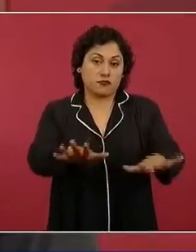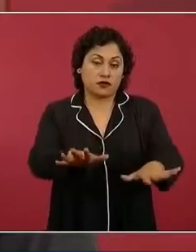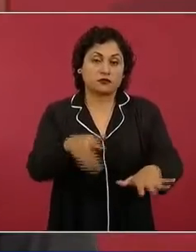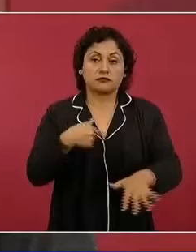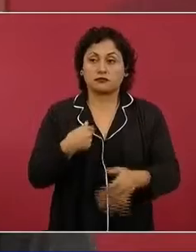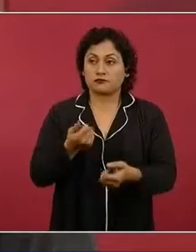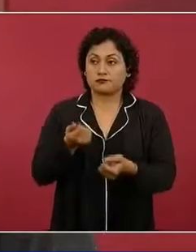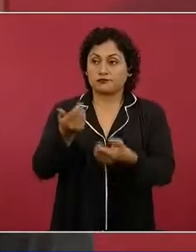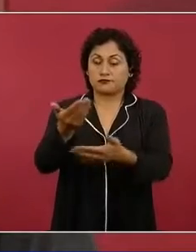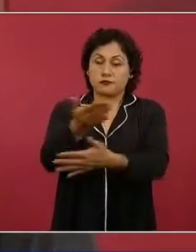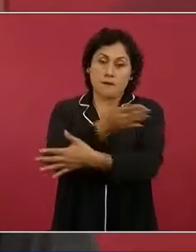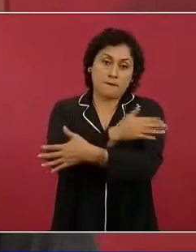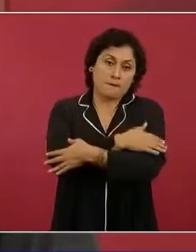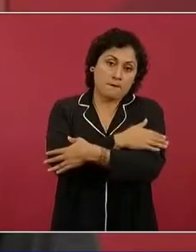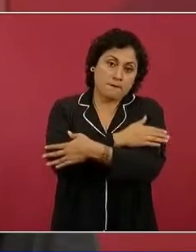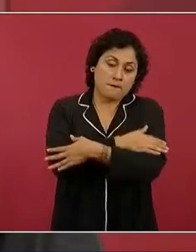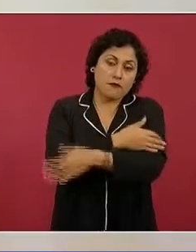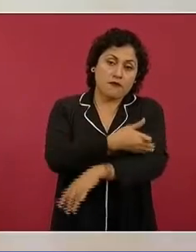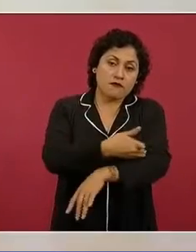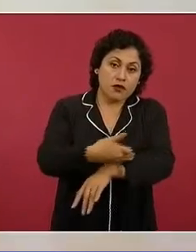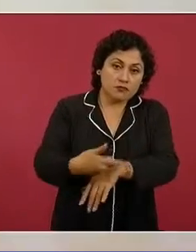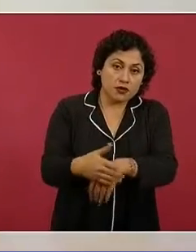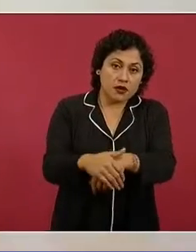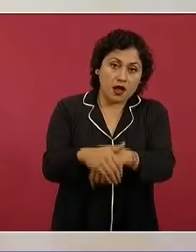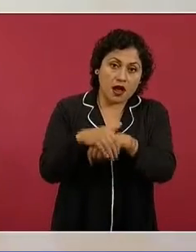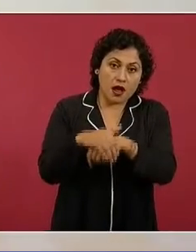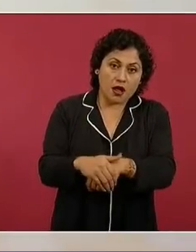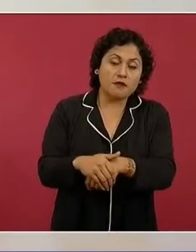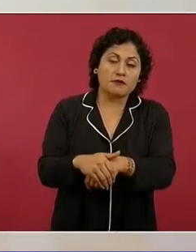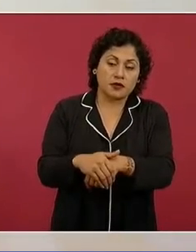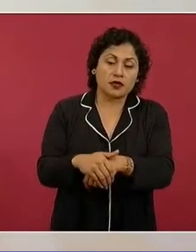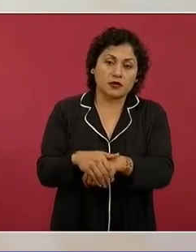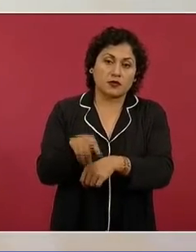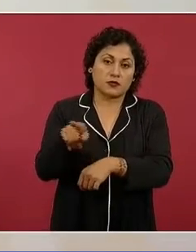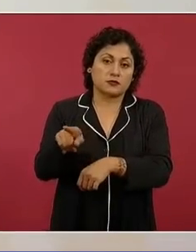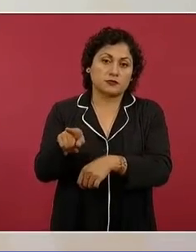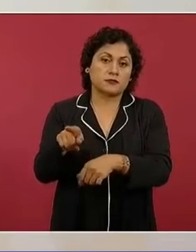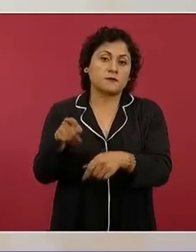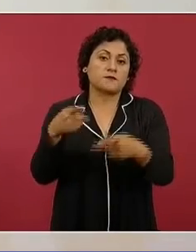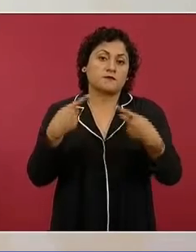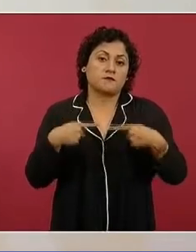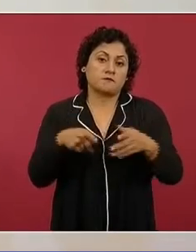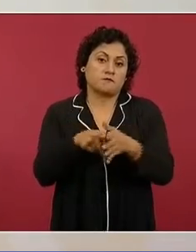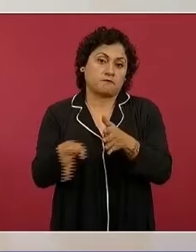amigos de este periodista asesinado.